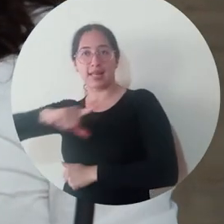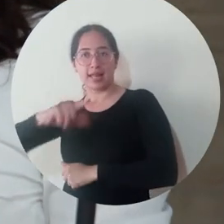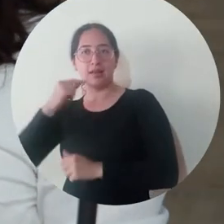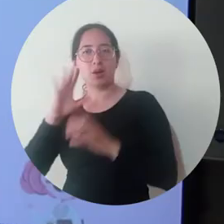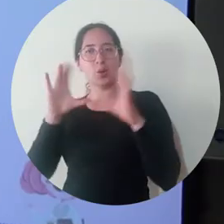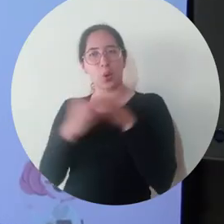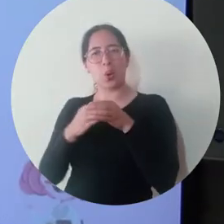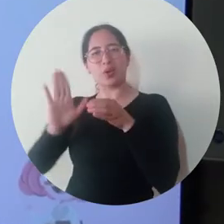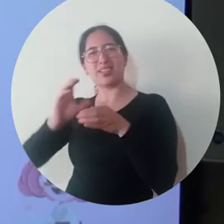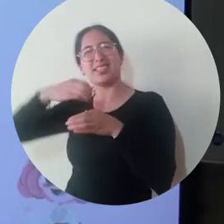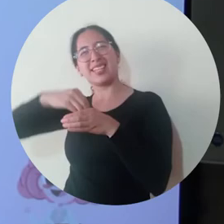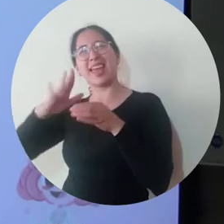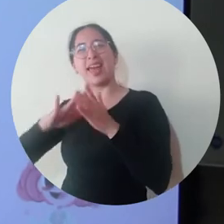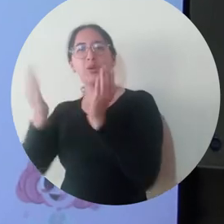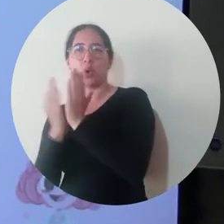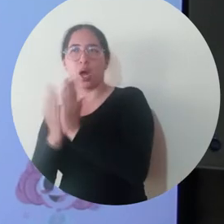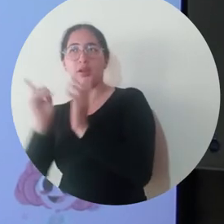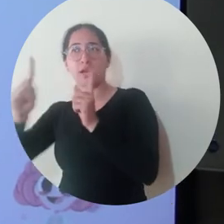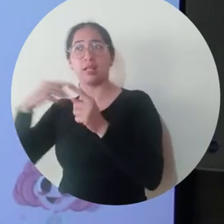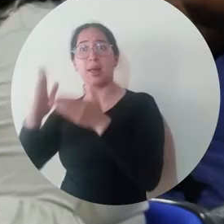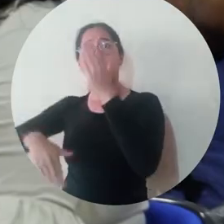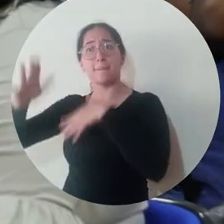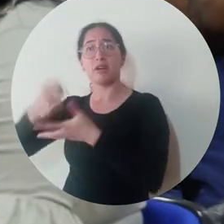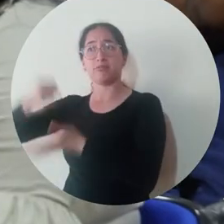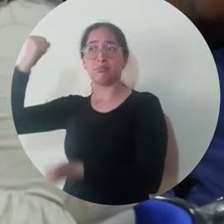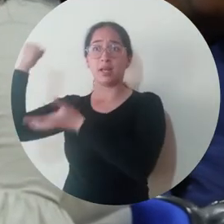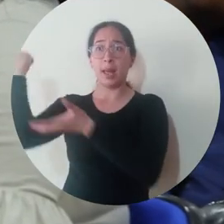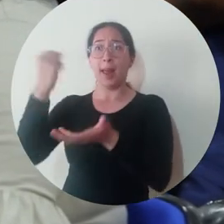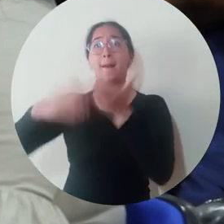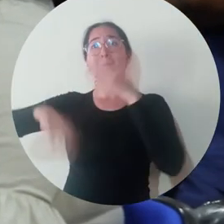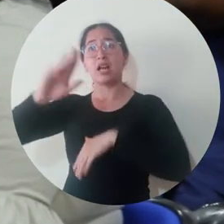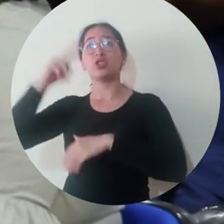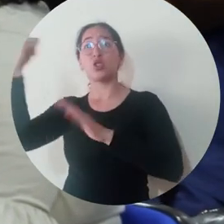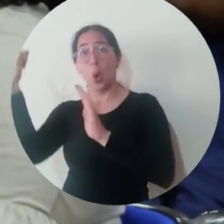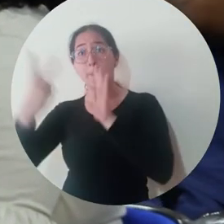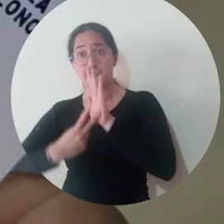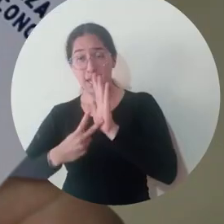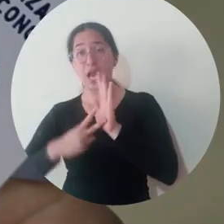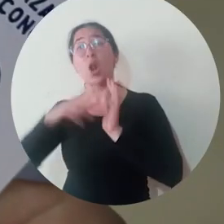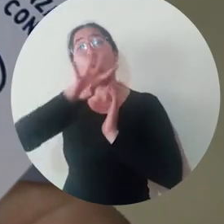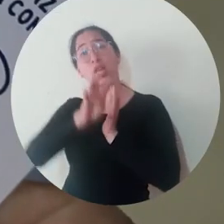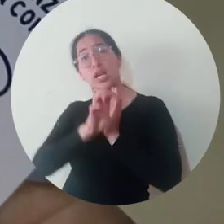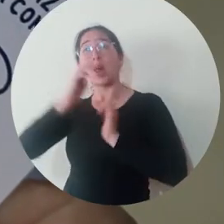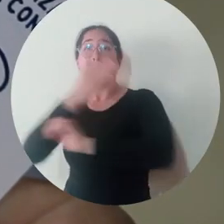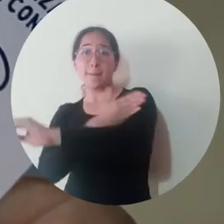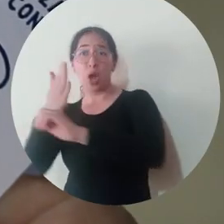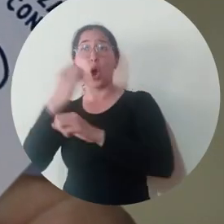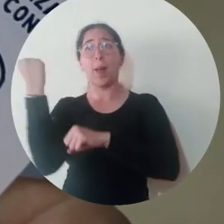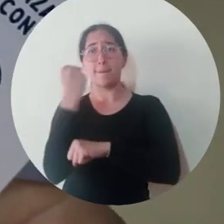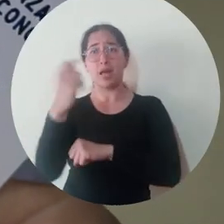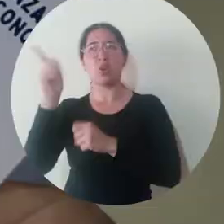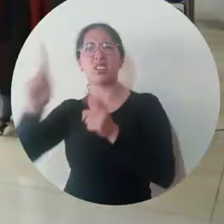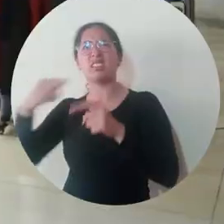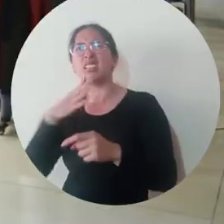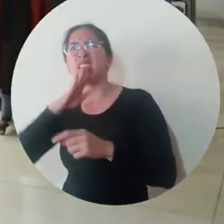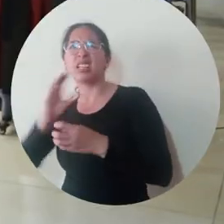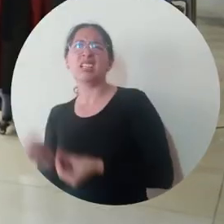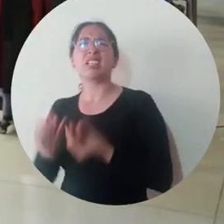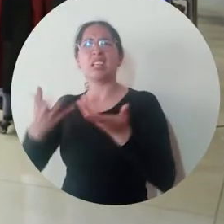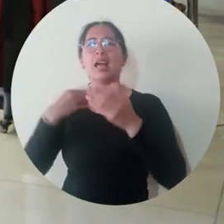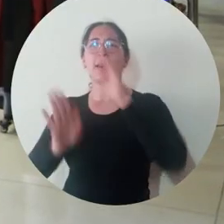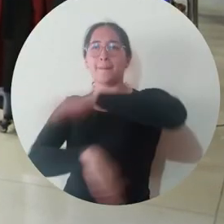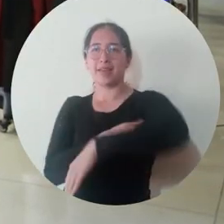liderado por el Grupo Condición y Educación, que recibió recursos por más de 2.900 millones de pesos del Ministerio de Ciencia, Tecnología e